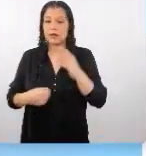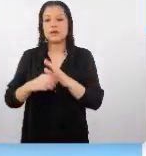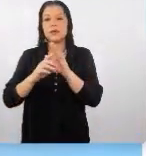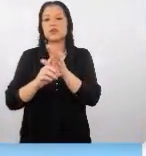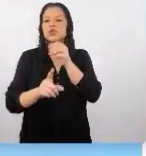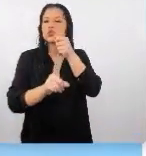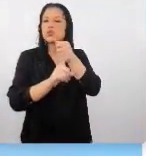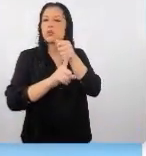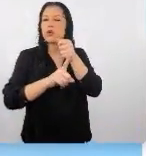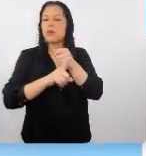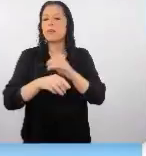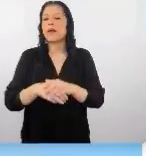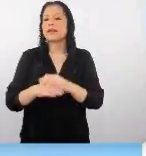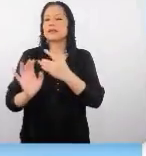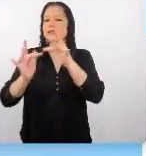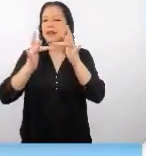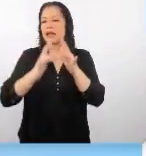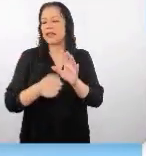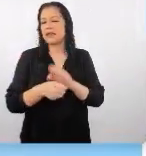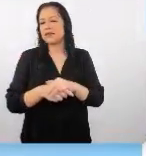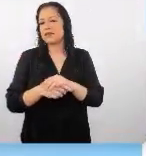redes sociales